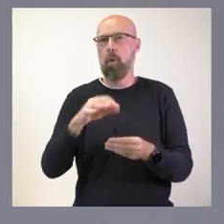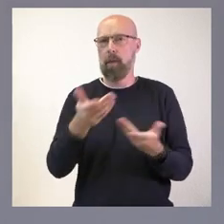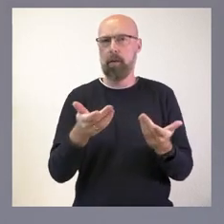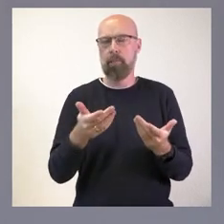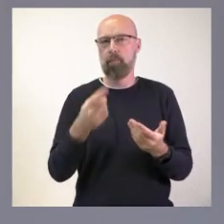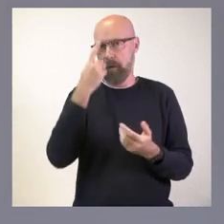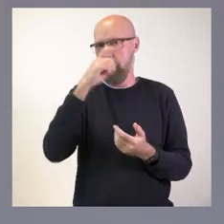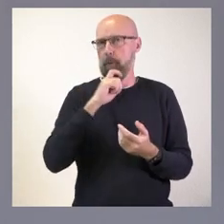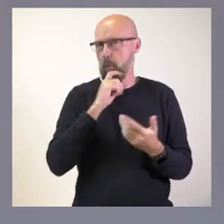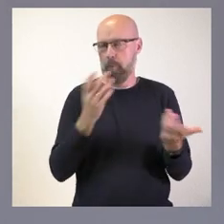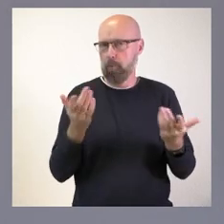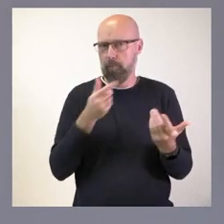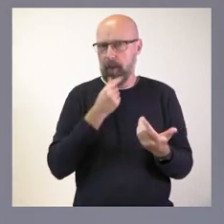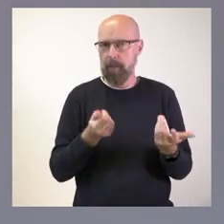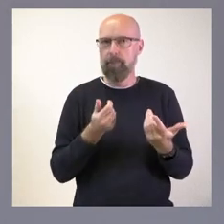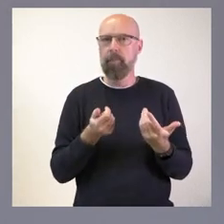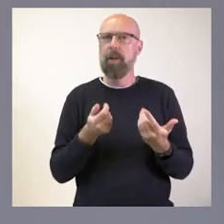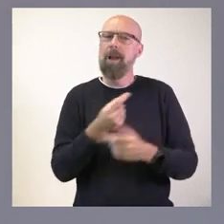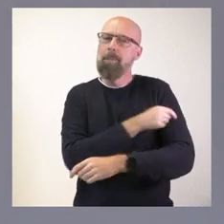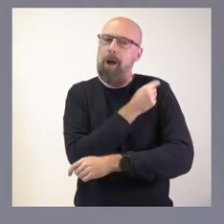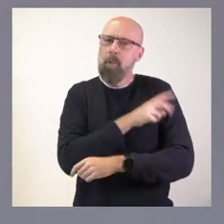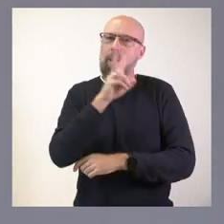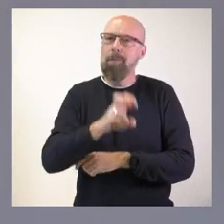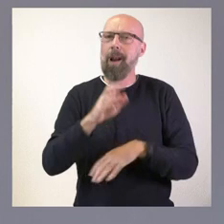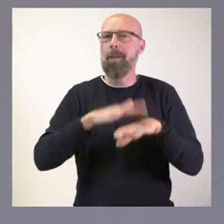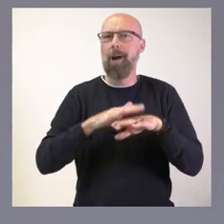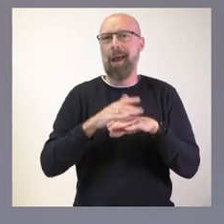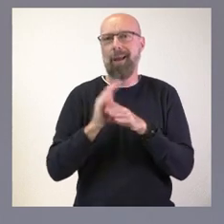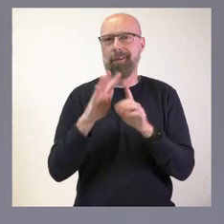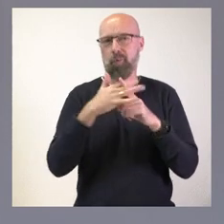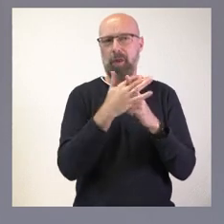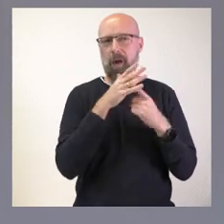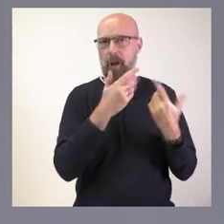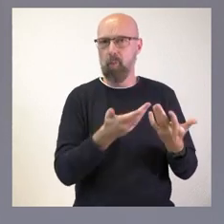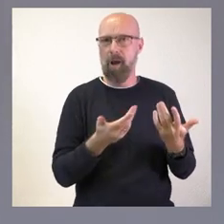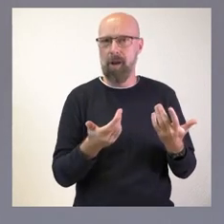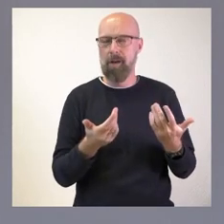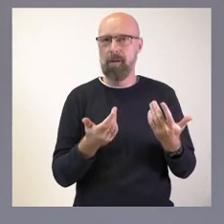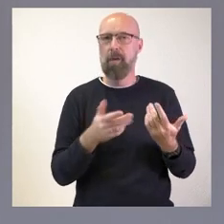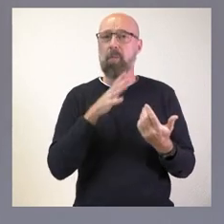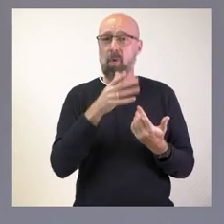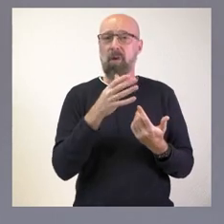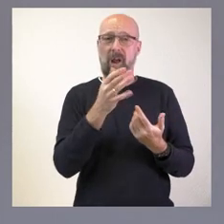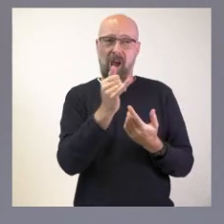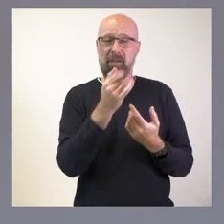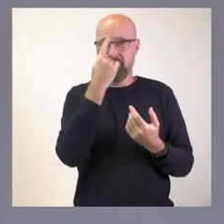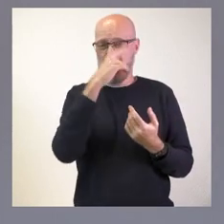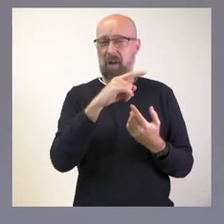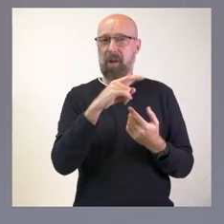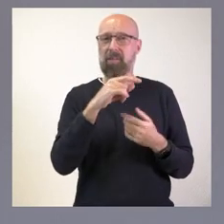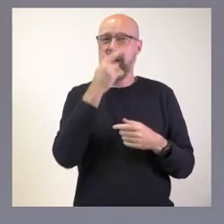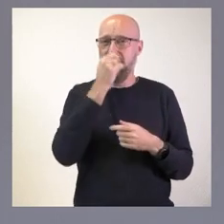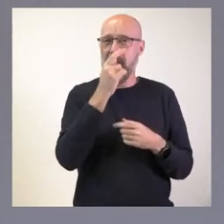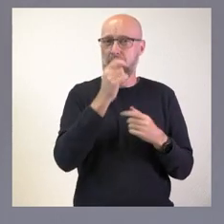que esta vacuna es especialmente útil en este momento y en estas circunstancias donde el brote y la epidemia de gripe,